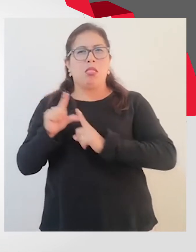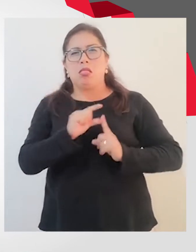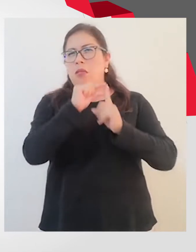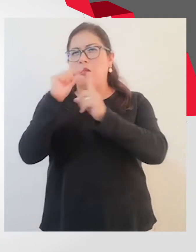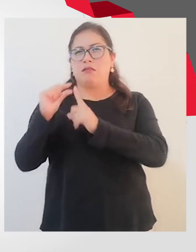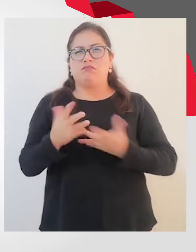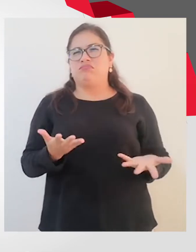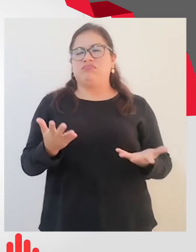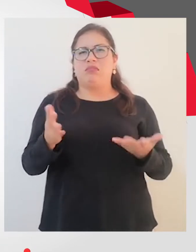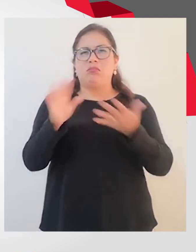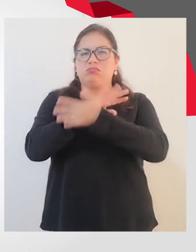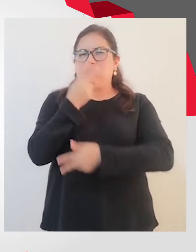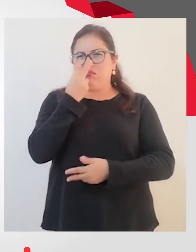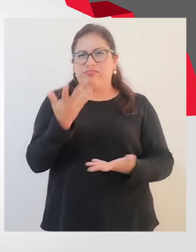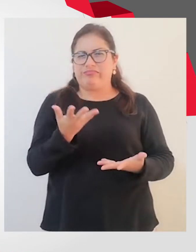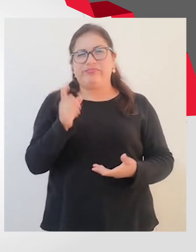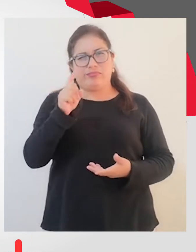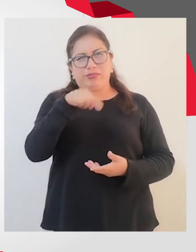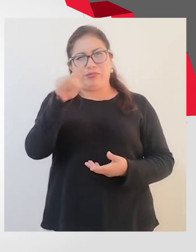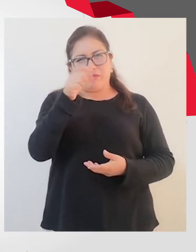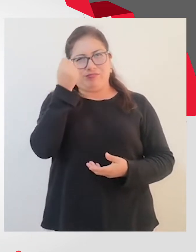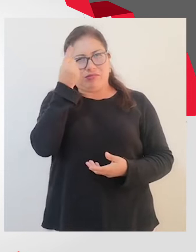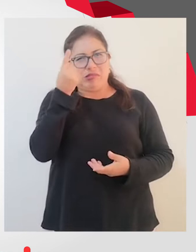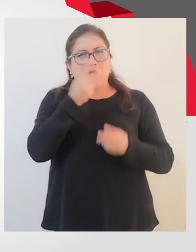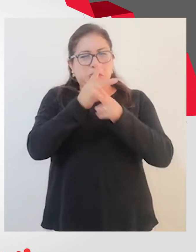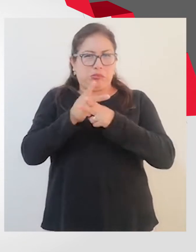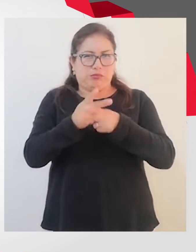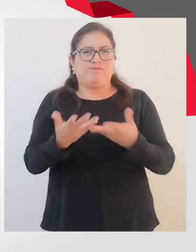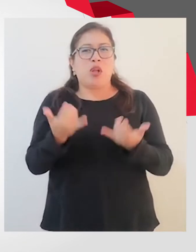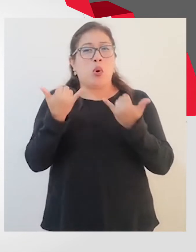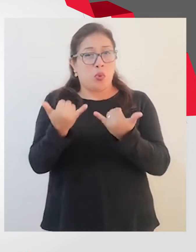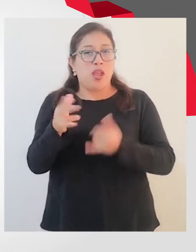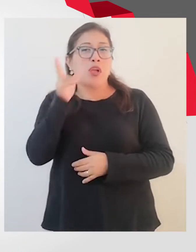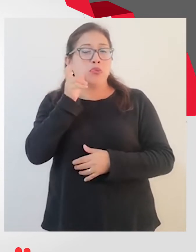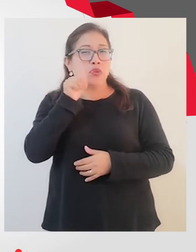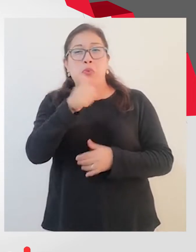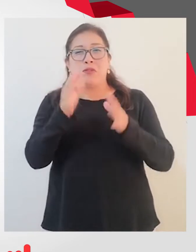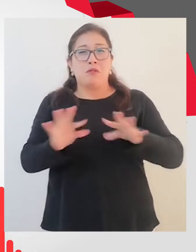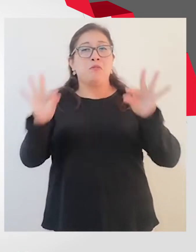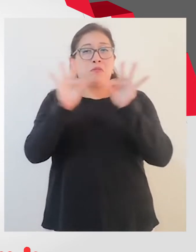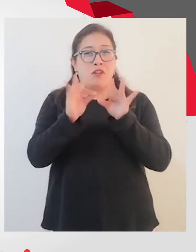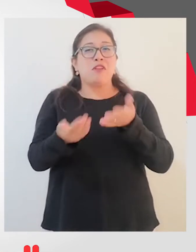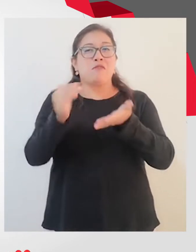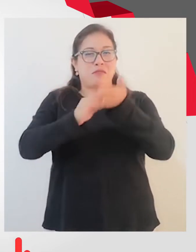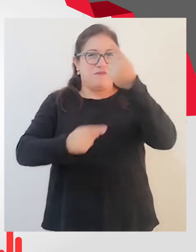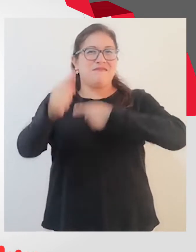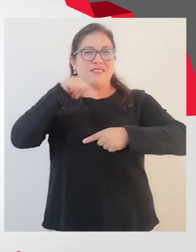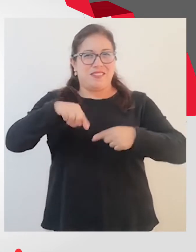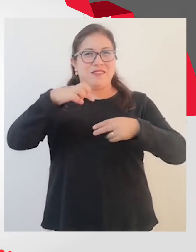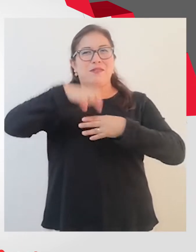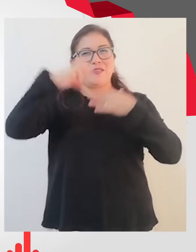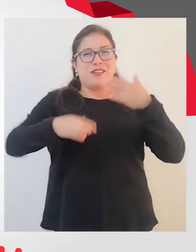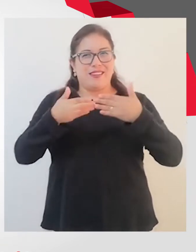eso. Amigas y amigos, y ahora nos vamos a escuchar algo importante y regresamos en su